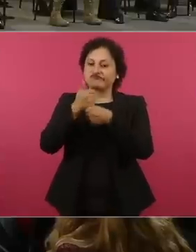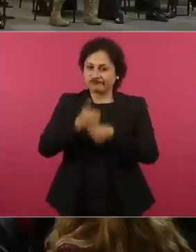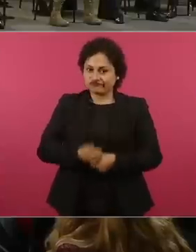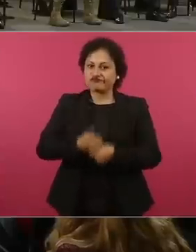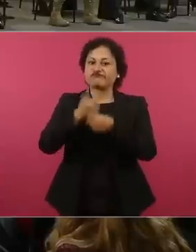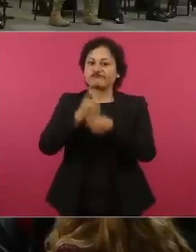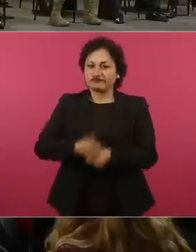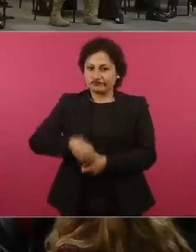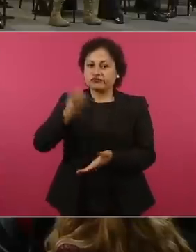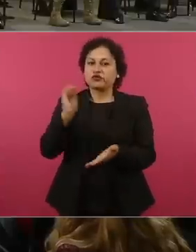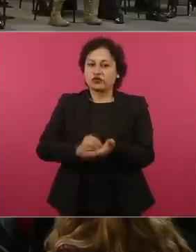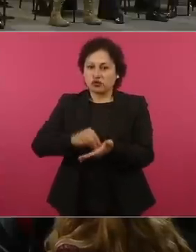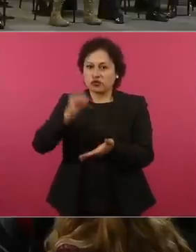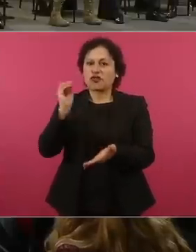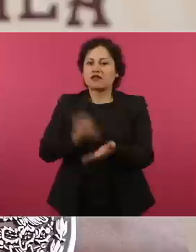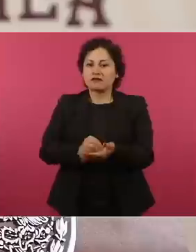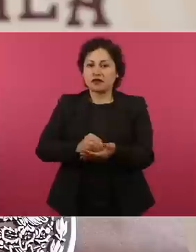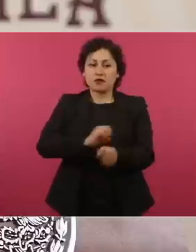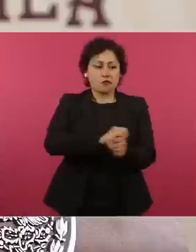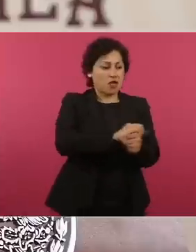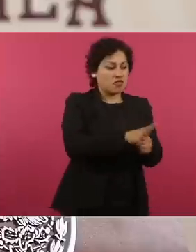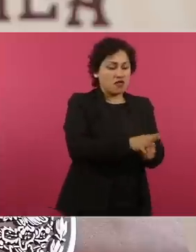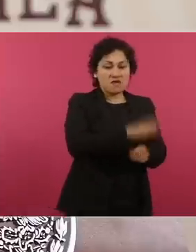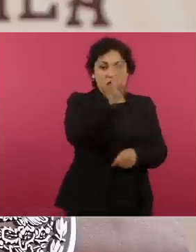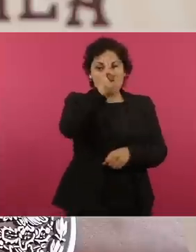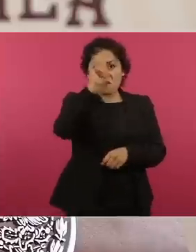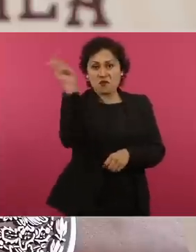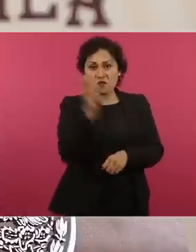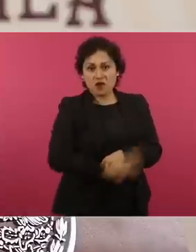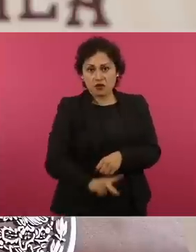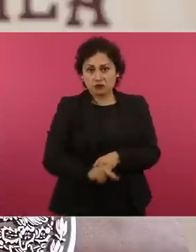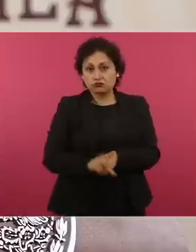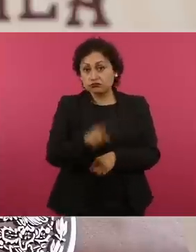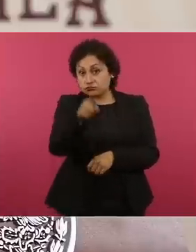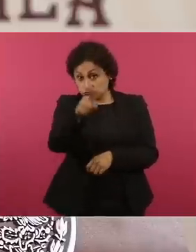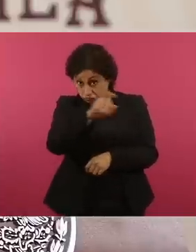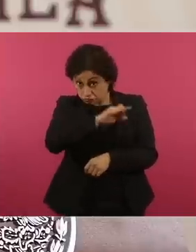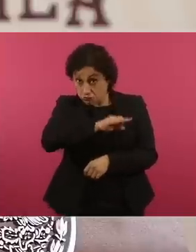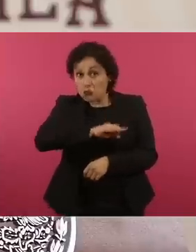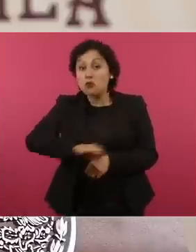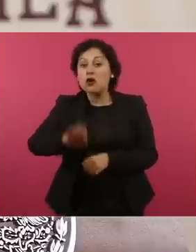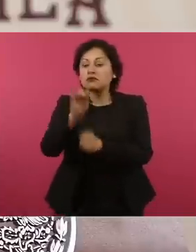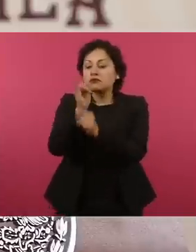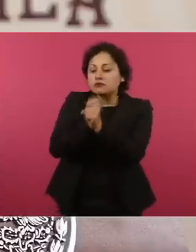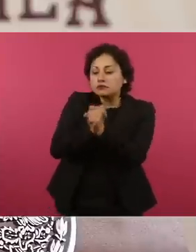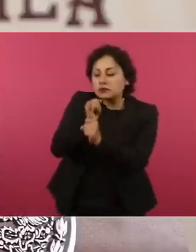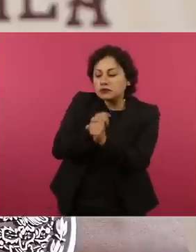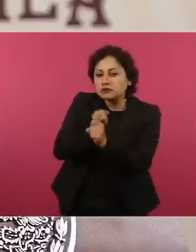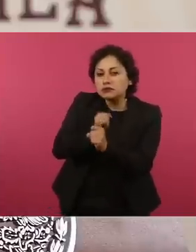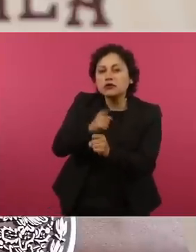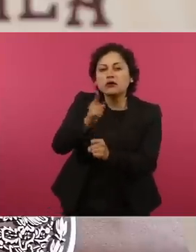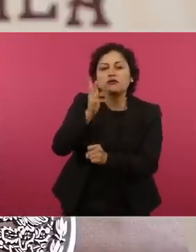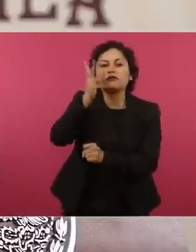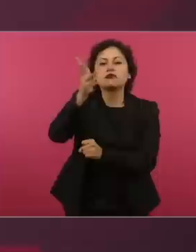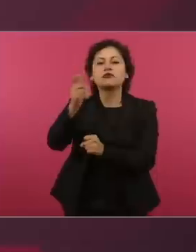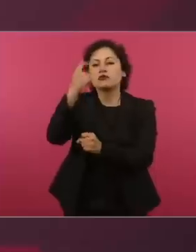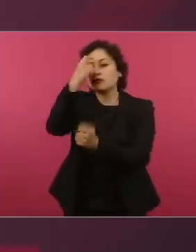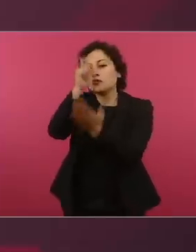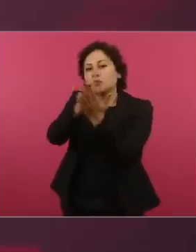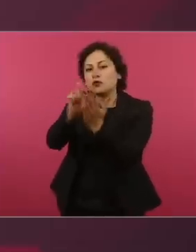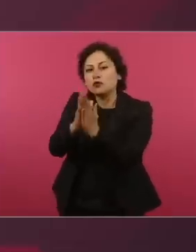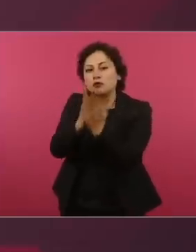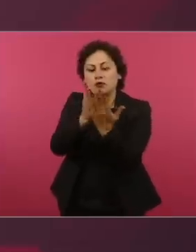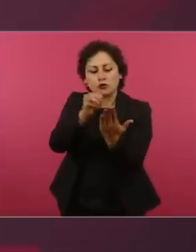siguen sufriendo. Si podemos hacer un análisis y alguien escribe un libro, realmente los trabajadores de Mexicana de Aviación son